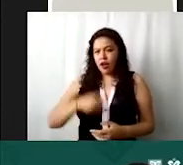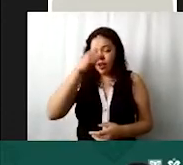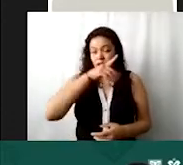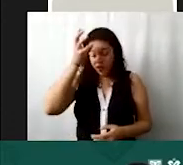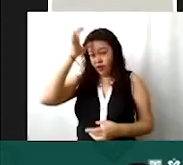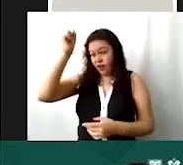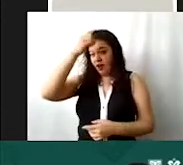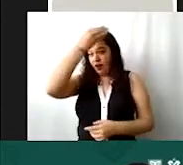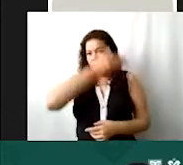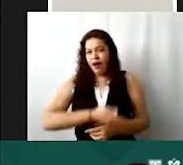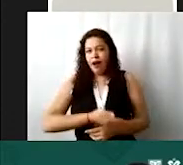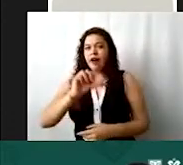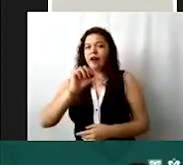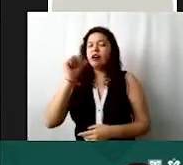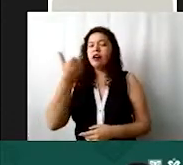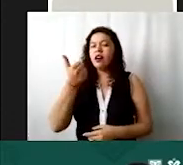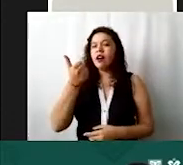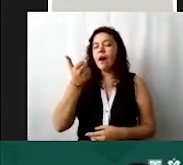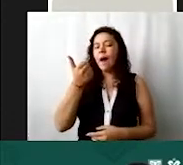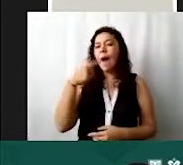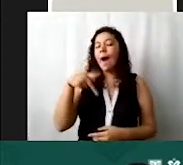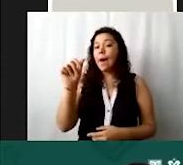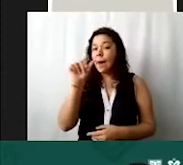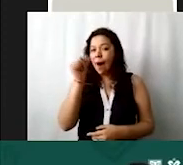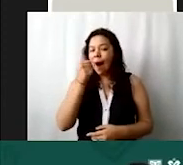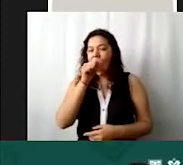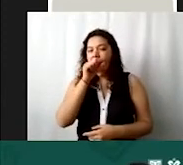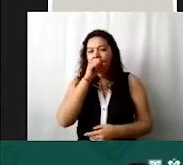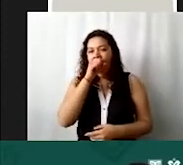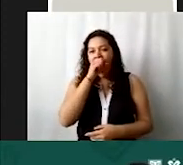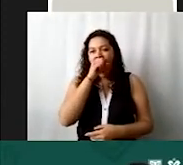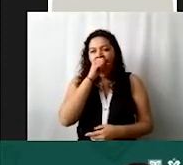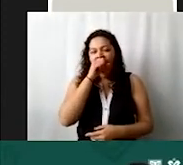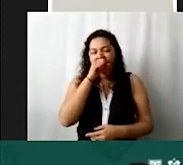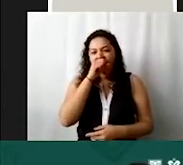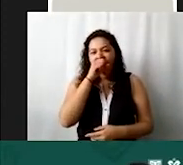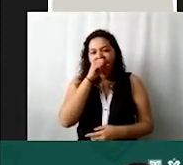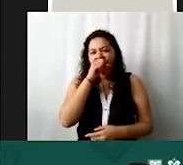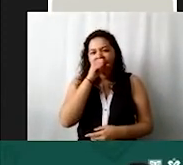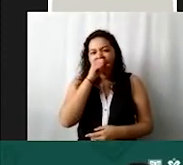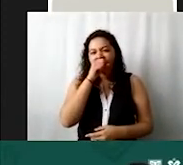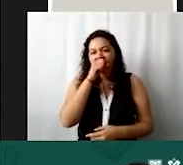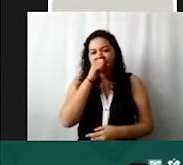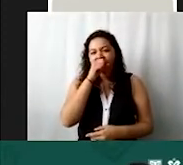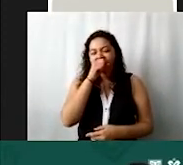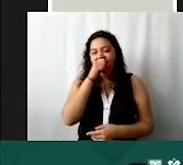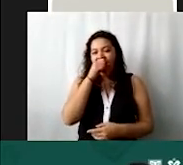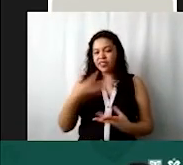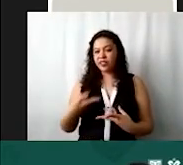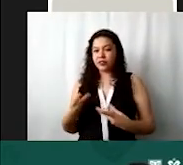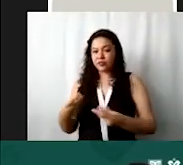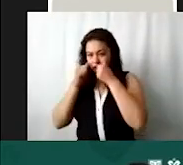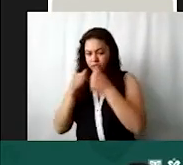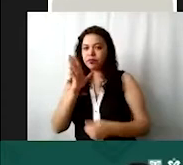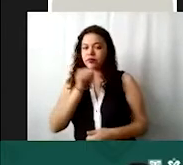visualizan acá lo metes en otros pero esos otros no pueden ser los gastos asistenciales ¿sale? entonces vamos